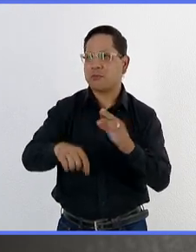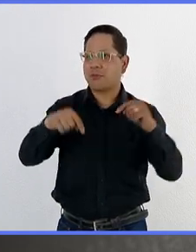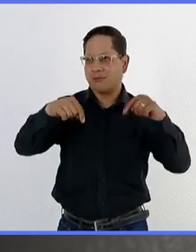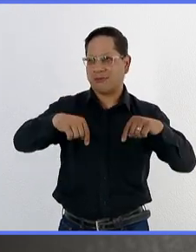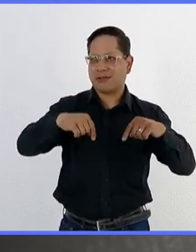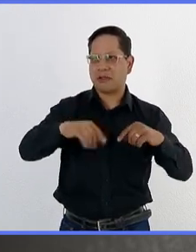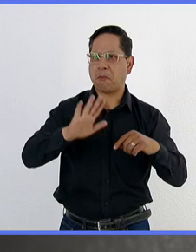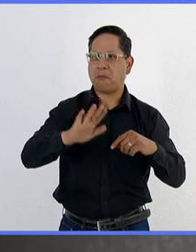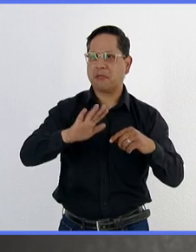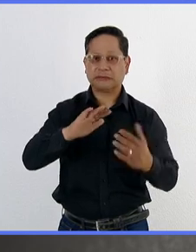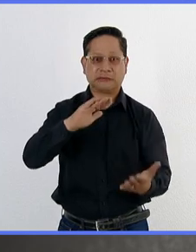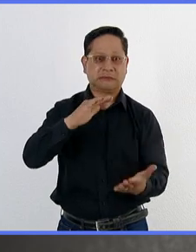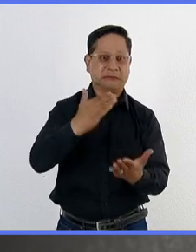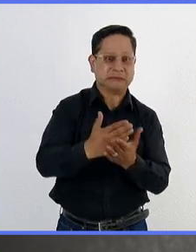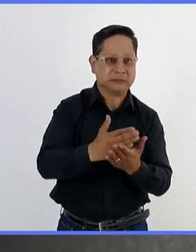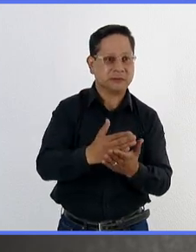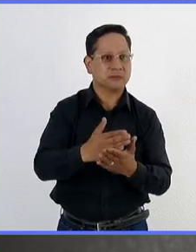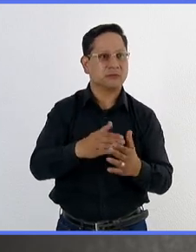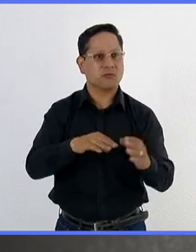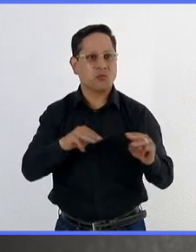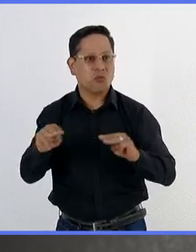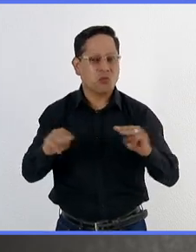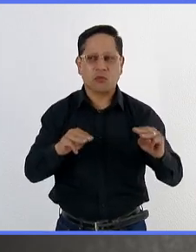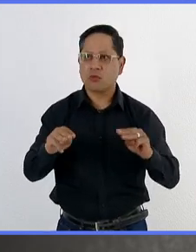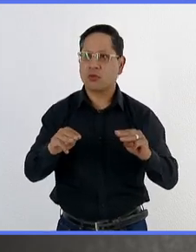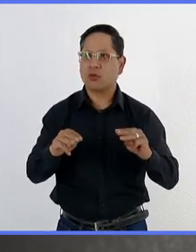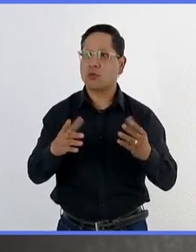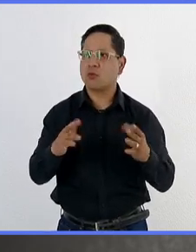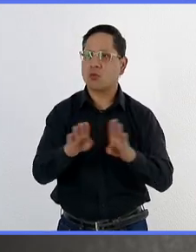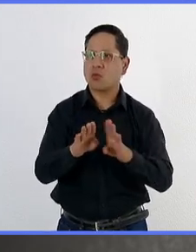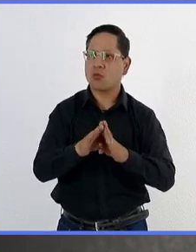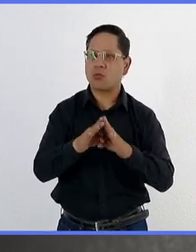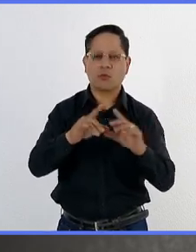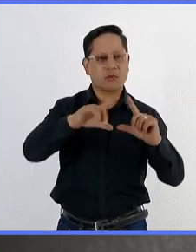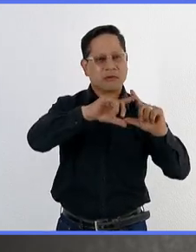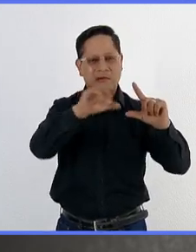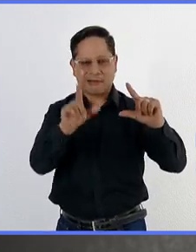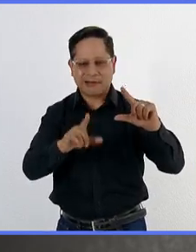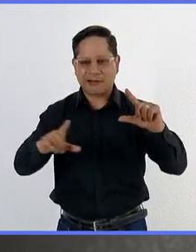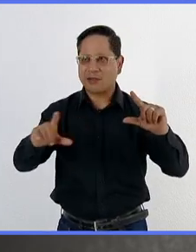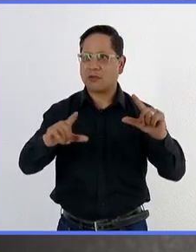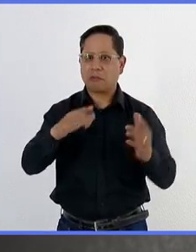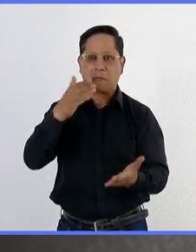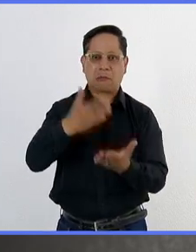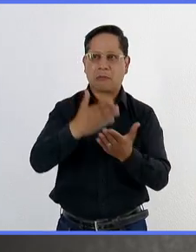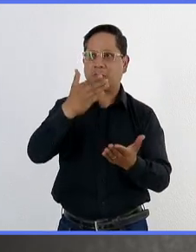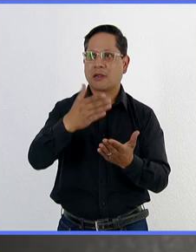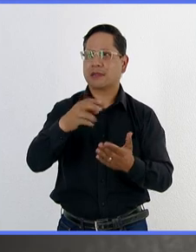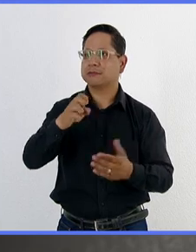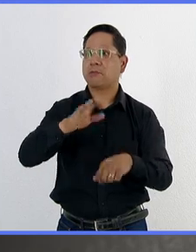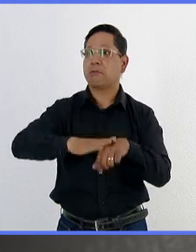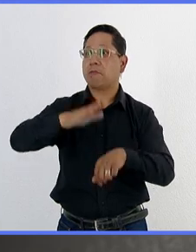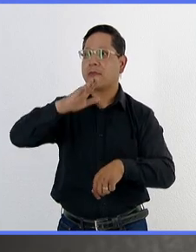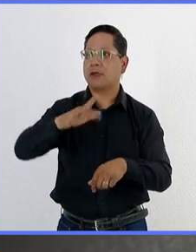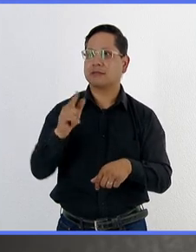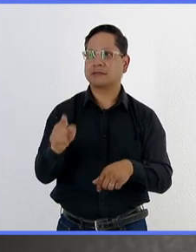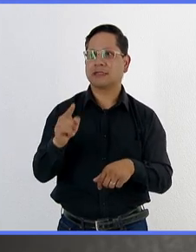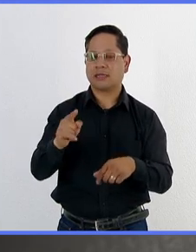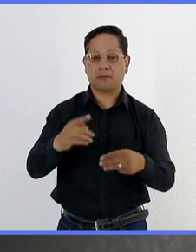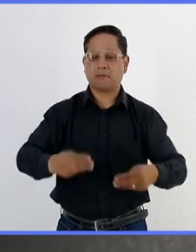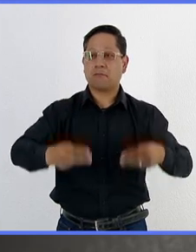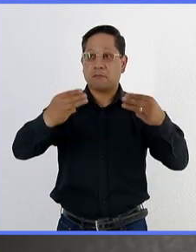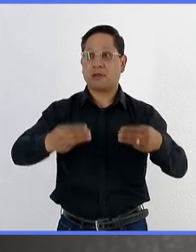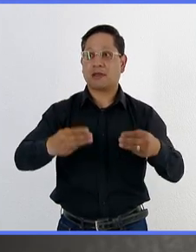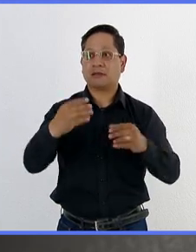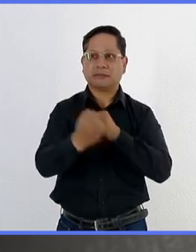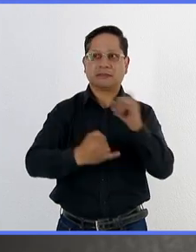nuestro caso, podrían ser restricción a la movilización nacional y con un efecto mayor cierre de mercados